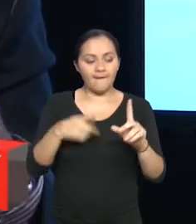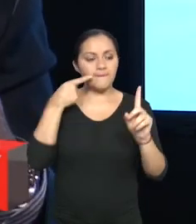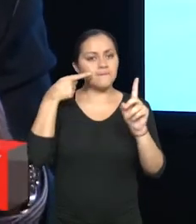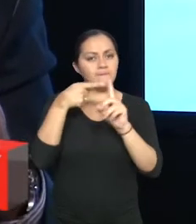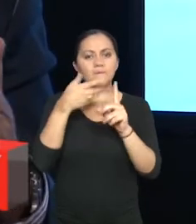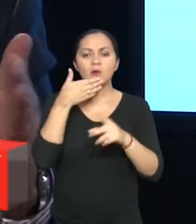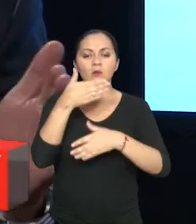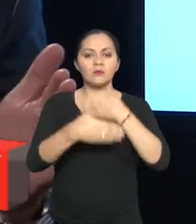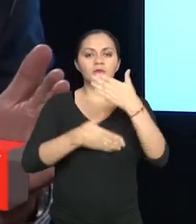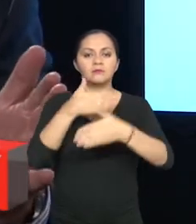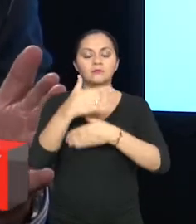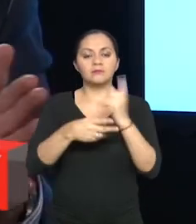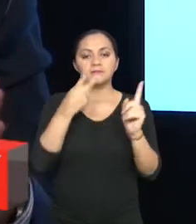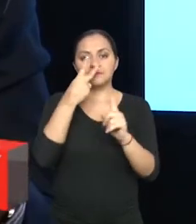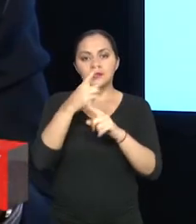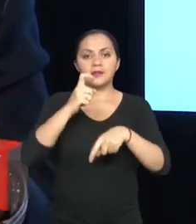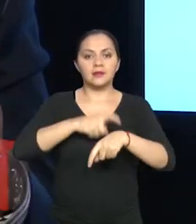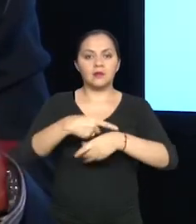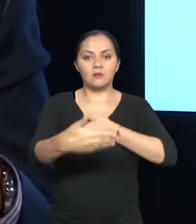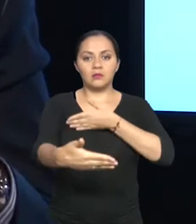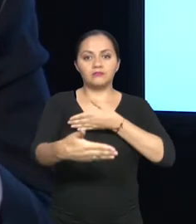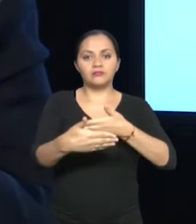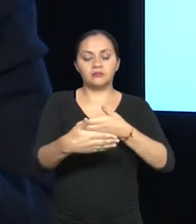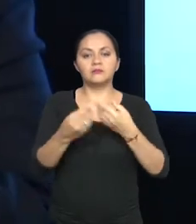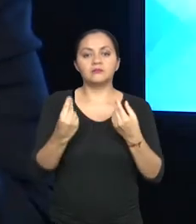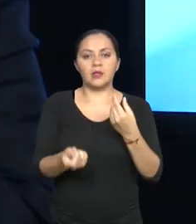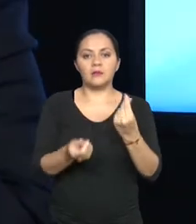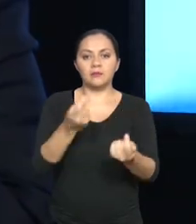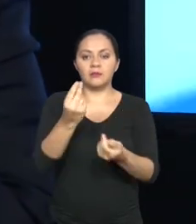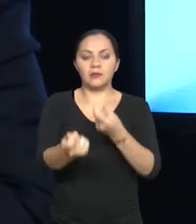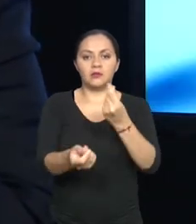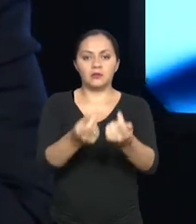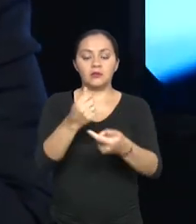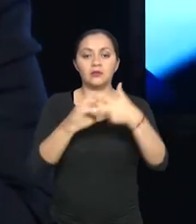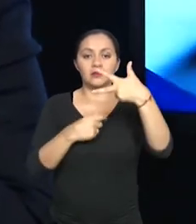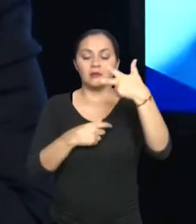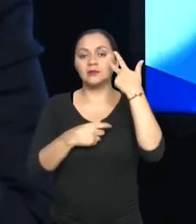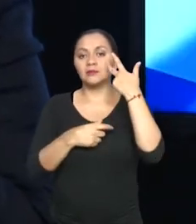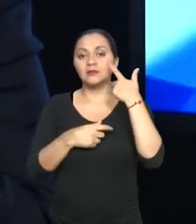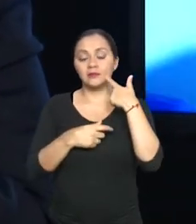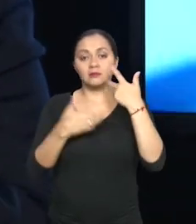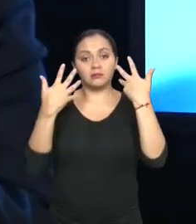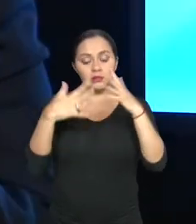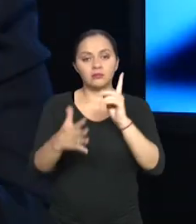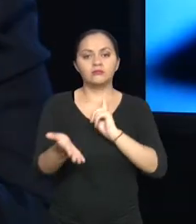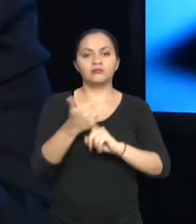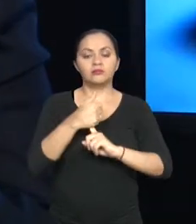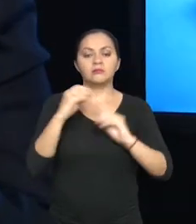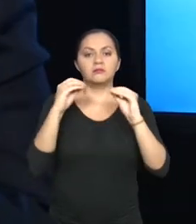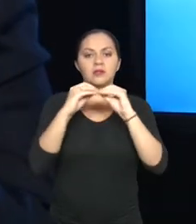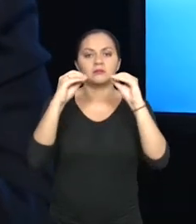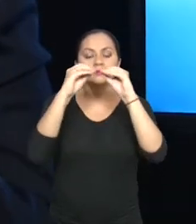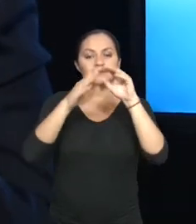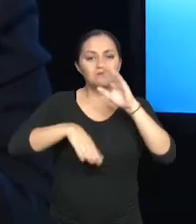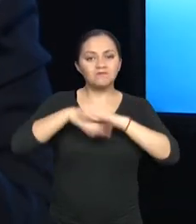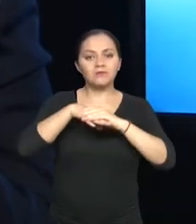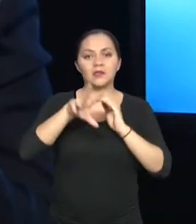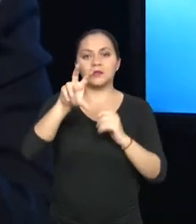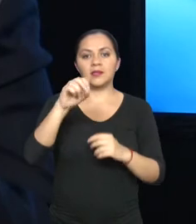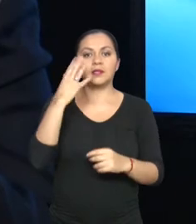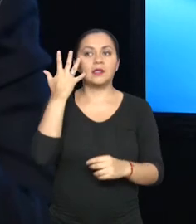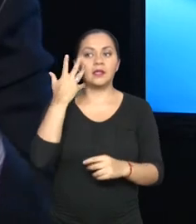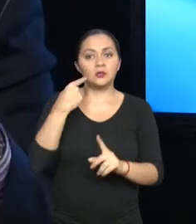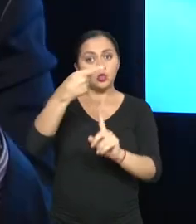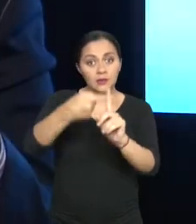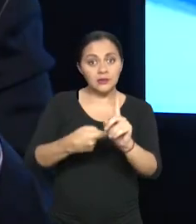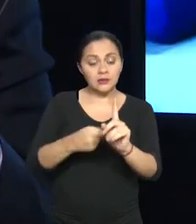lograra en menos tiempo posible para empatar con esos tres días y lograr que esto permita máximo en 30 días poder